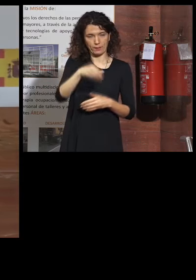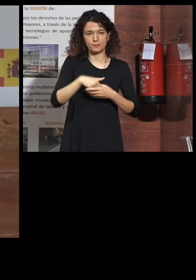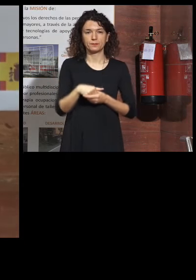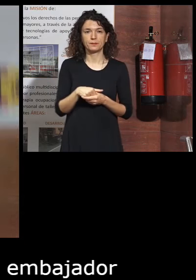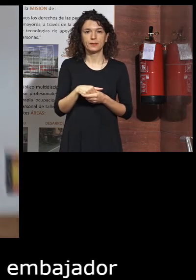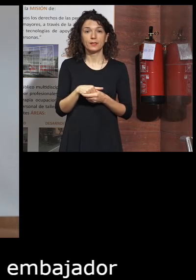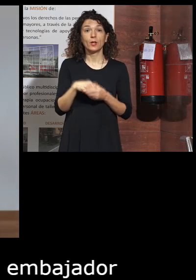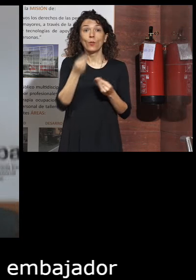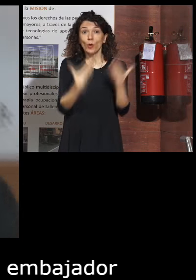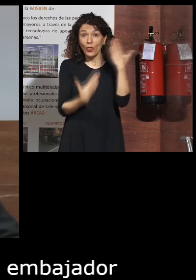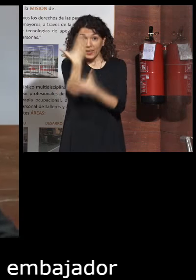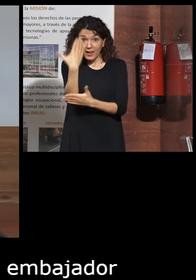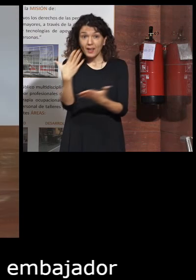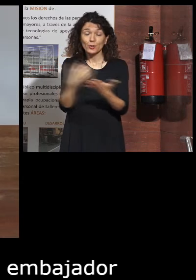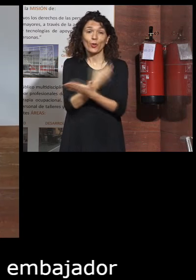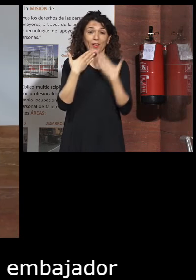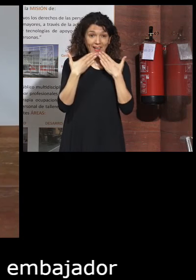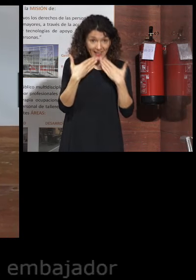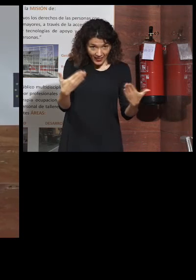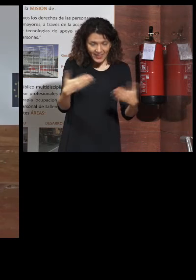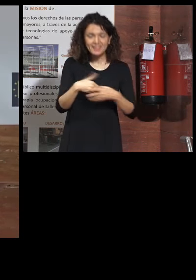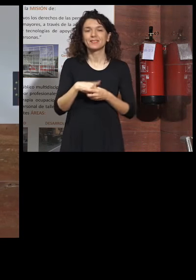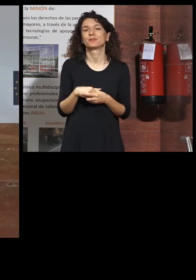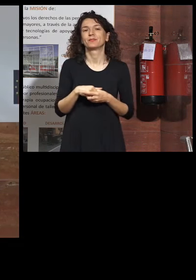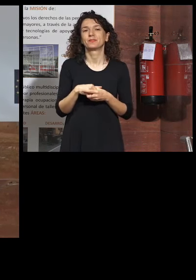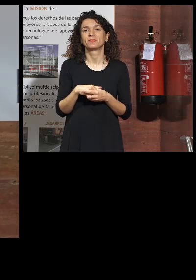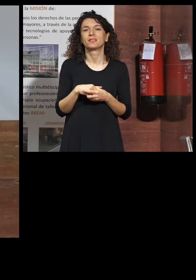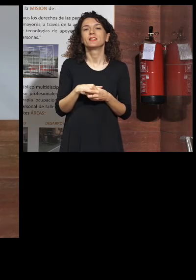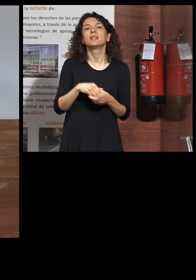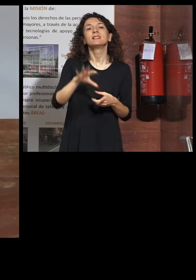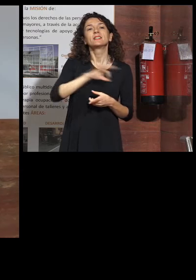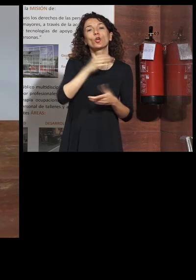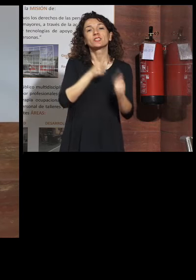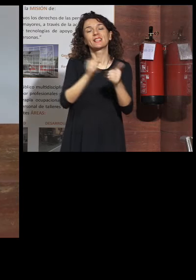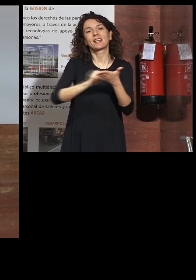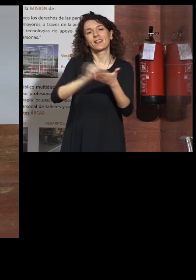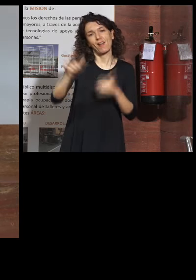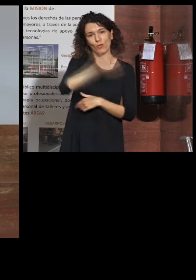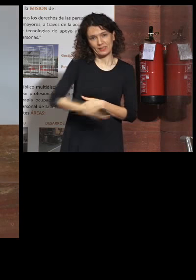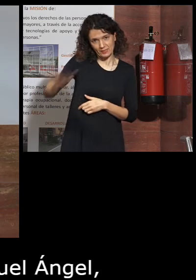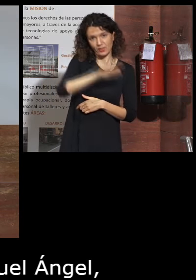Bueno, buenos días. Muchas gracias. Excelentísimo señor señor presidente de Estado,